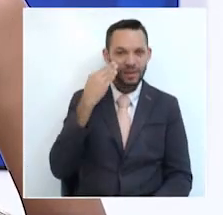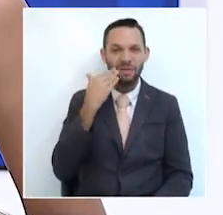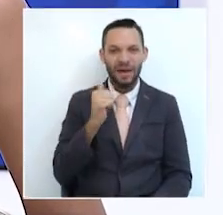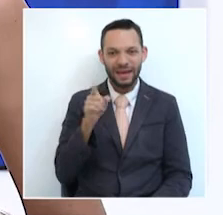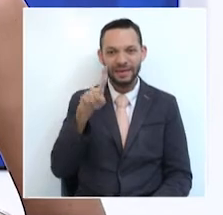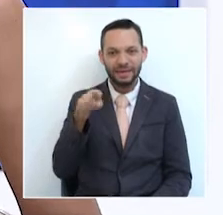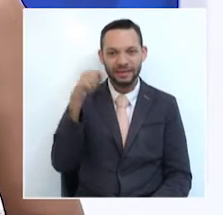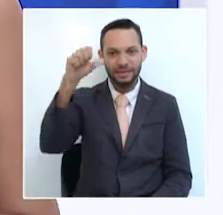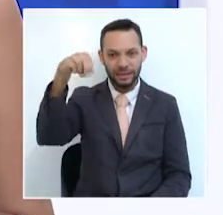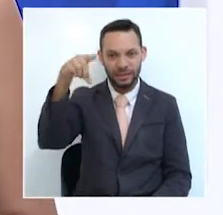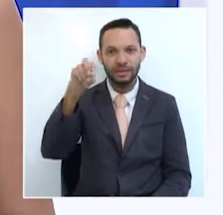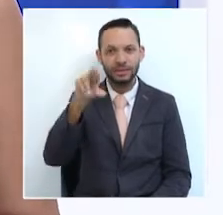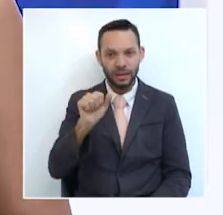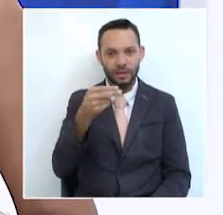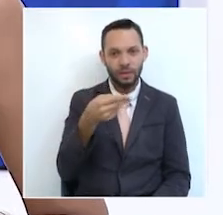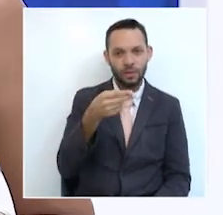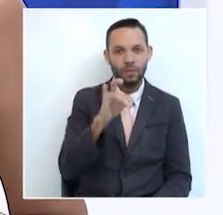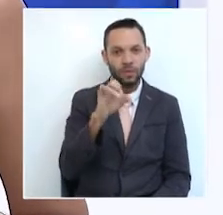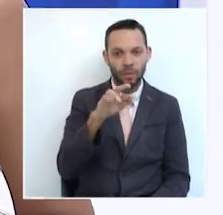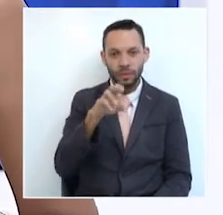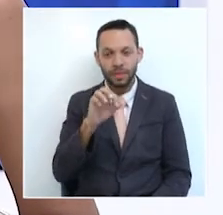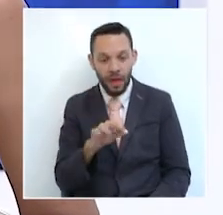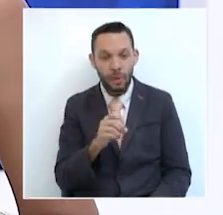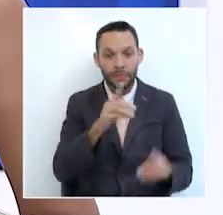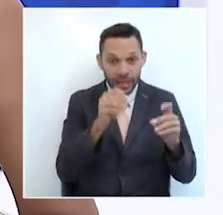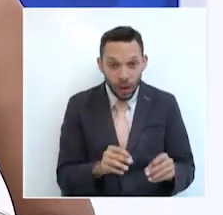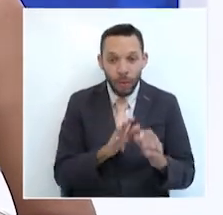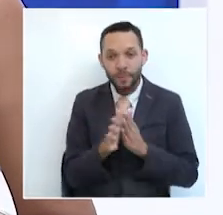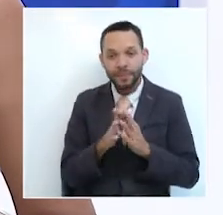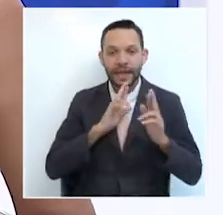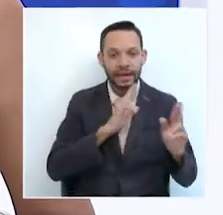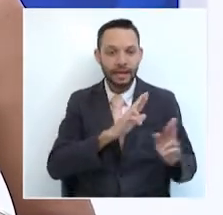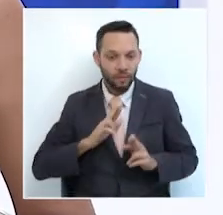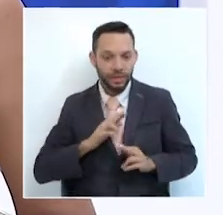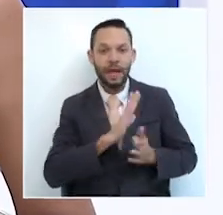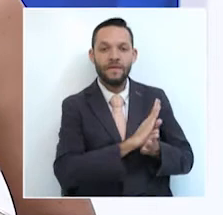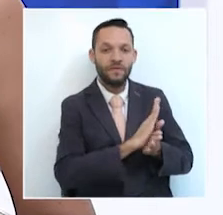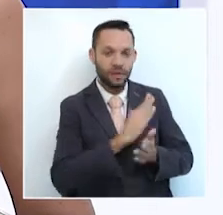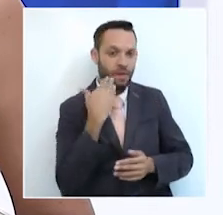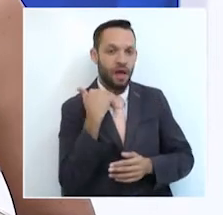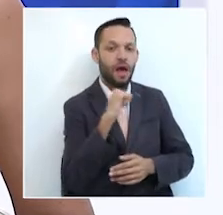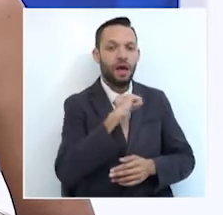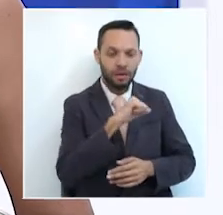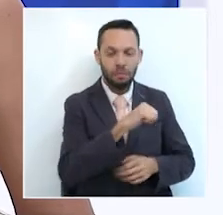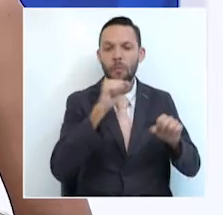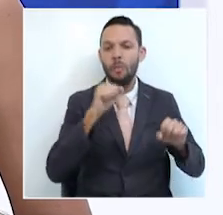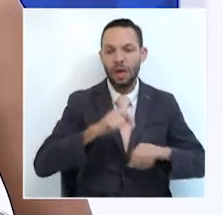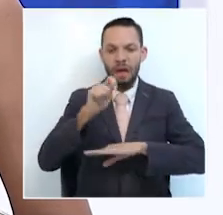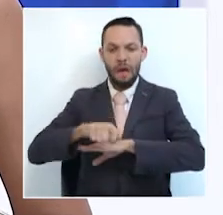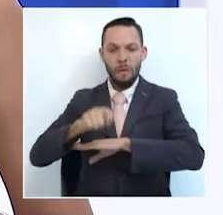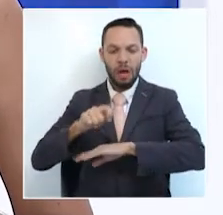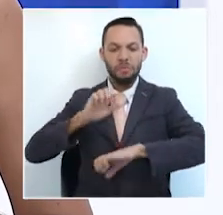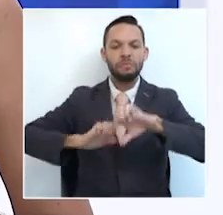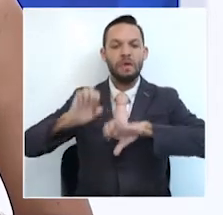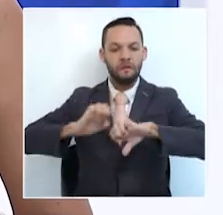Paola Hurtado Palacio. Aunque no dio declaraciones oficiales, dijo a Telecafe Noticias que ejercerá su derecho a una legítima defensa.